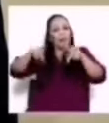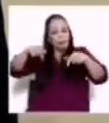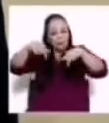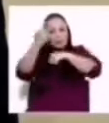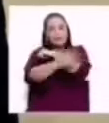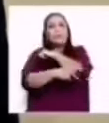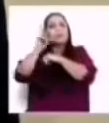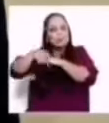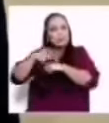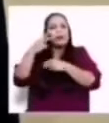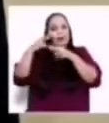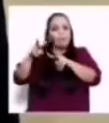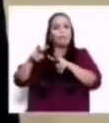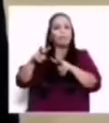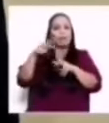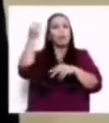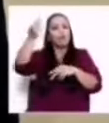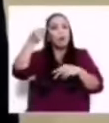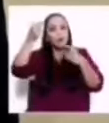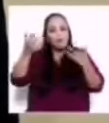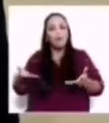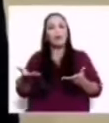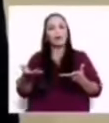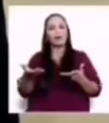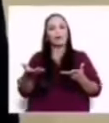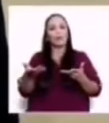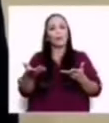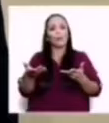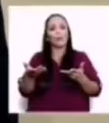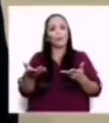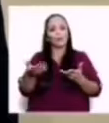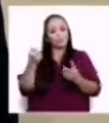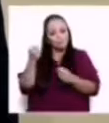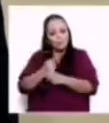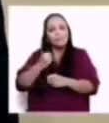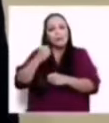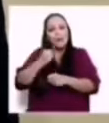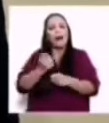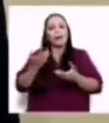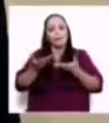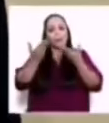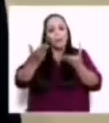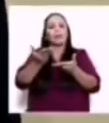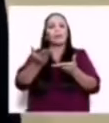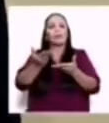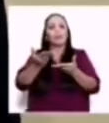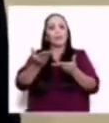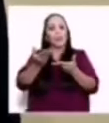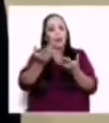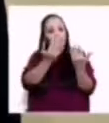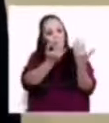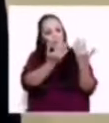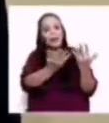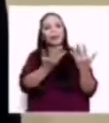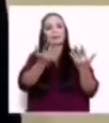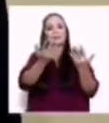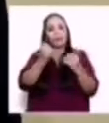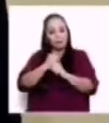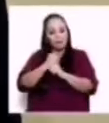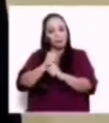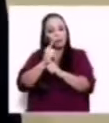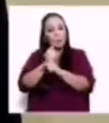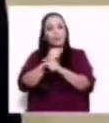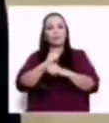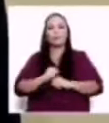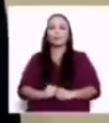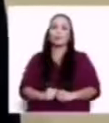que hay un gobierno que está dándoles esperanza de que estamos haciendo lo correcto. Y ahí es lo que me